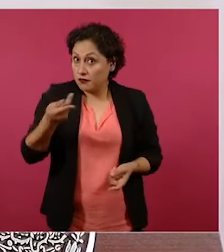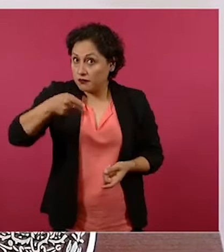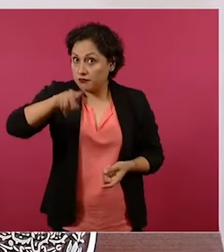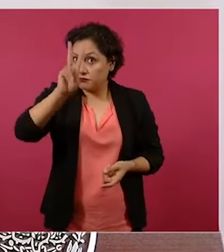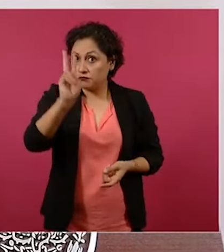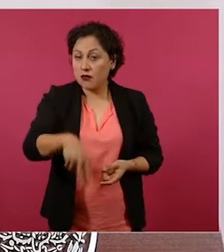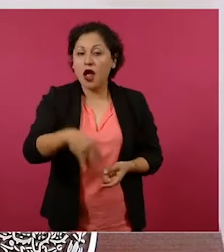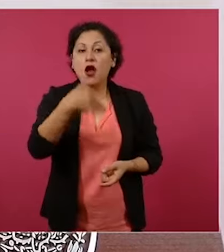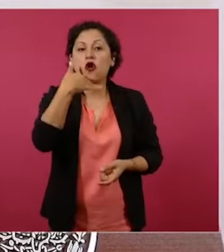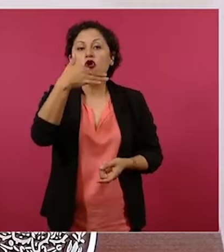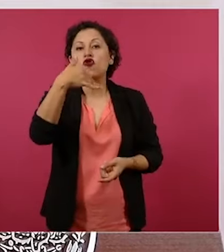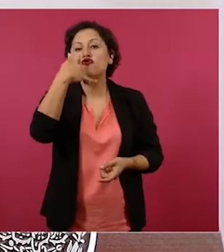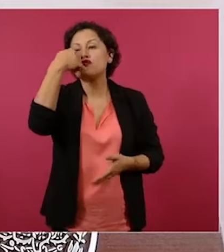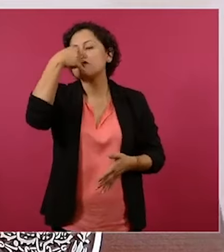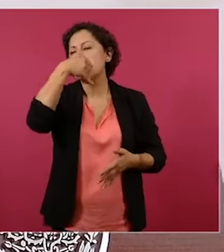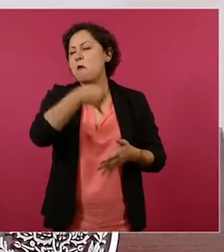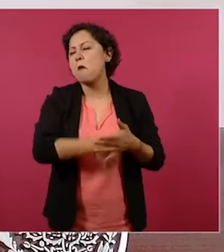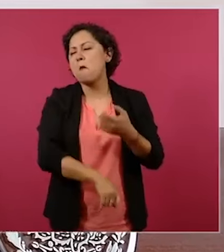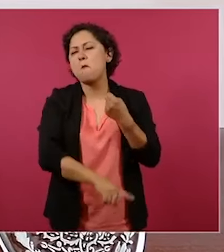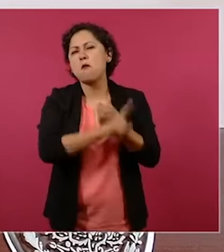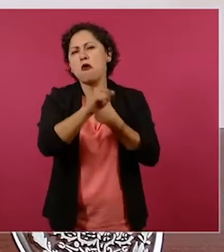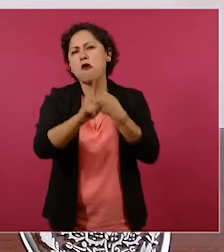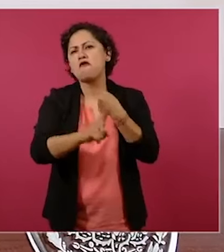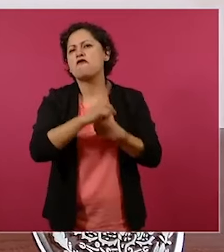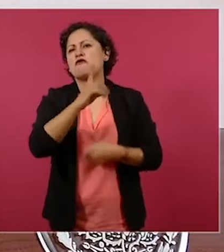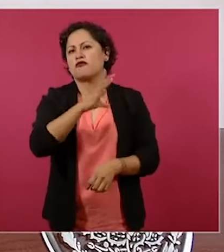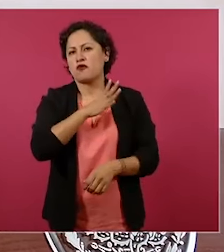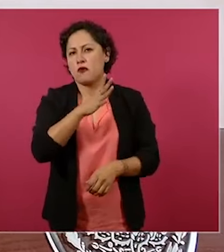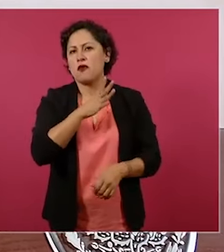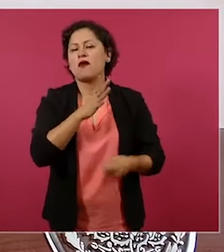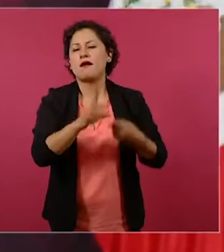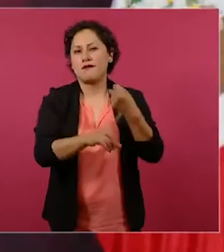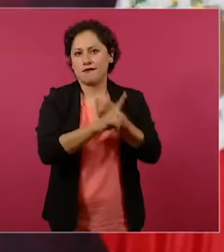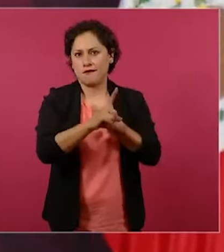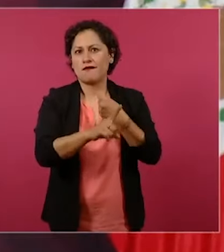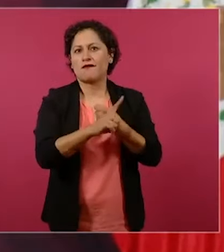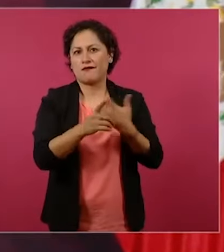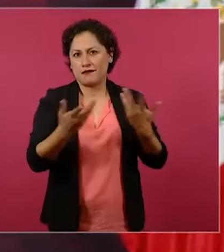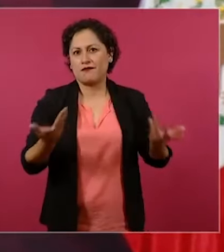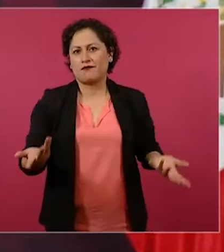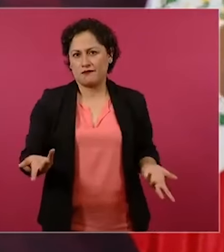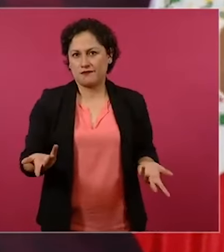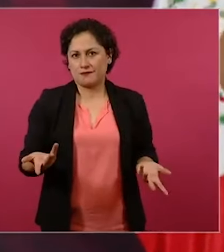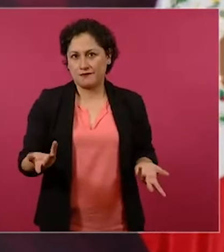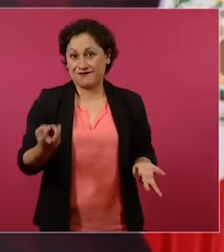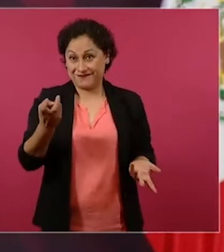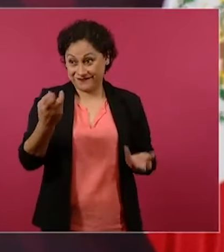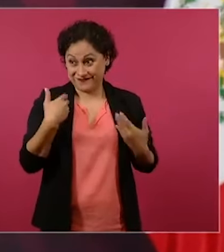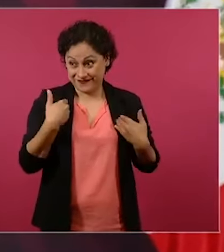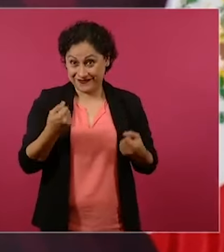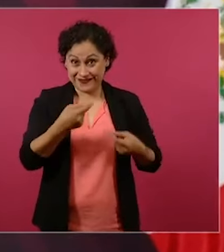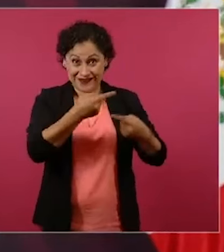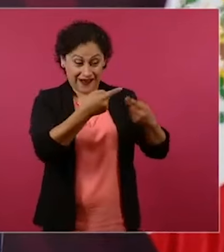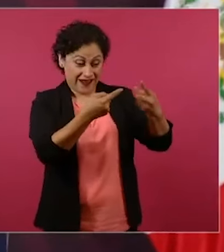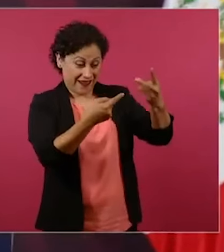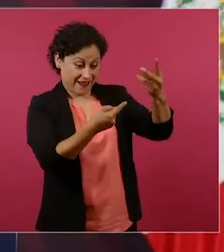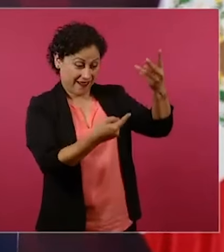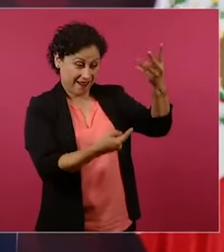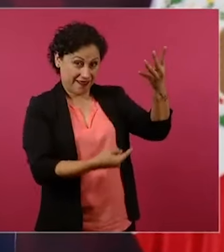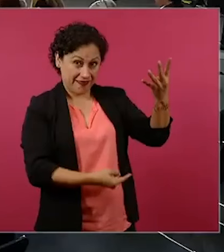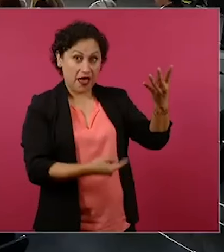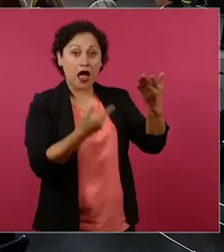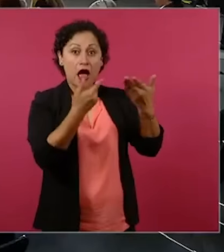Entonces, todo esto ha ayudado mucho